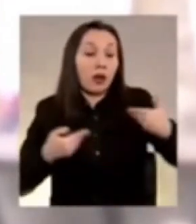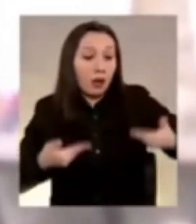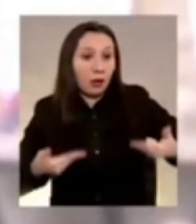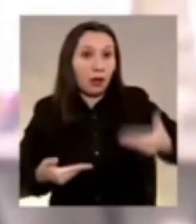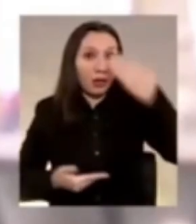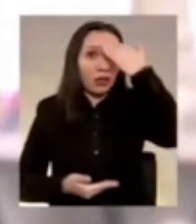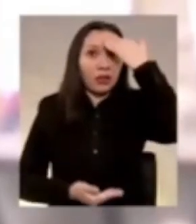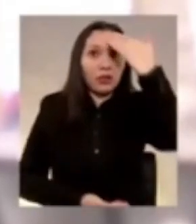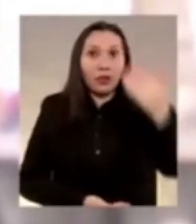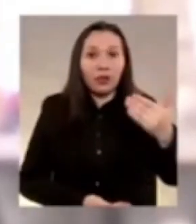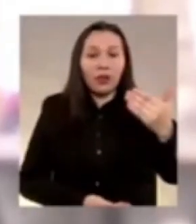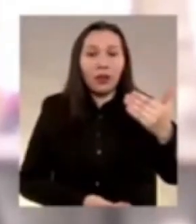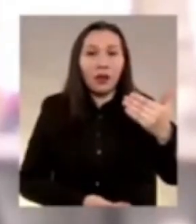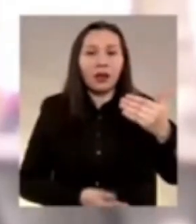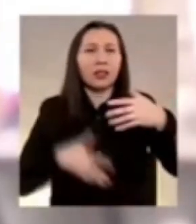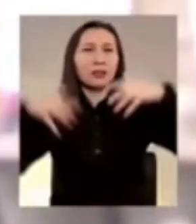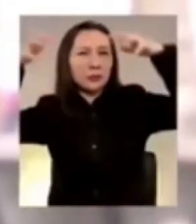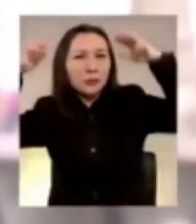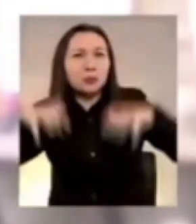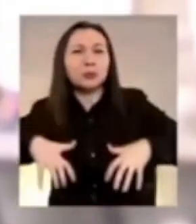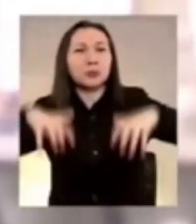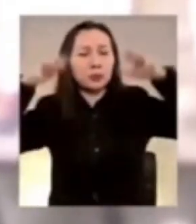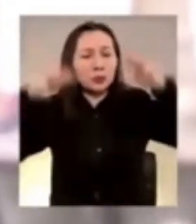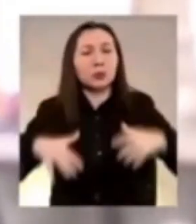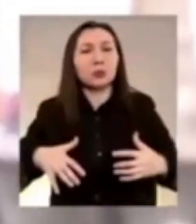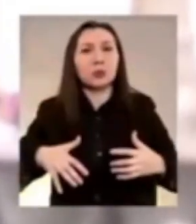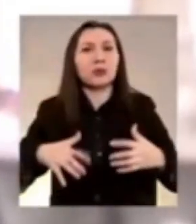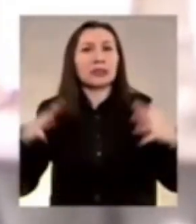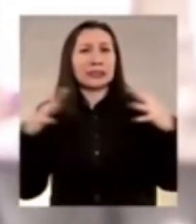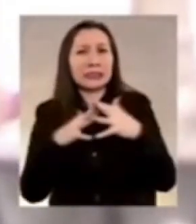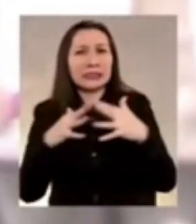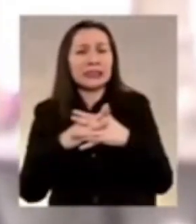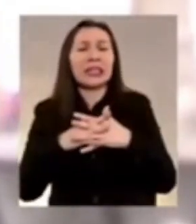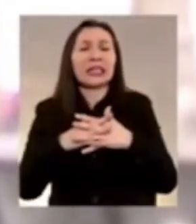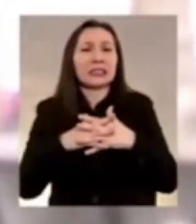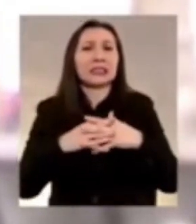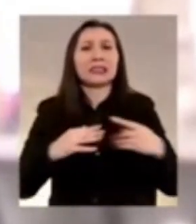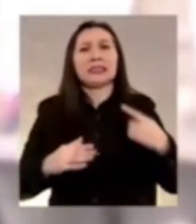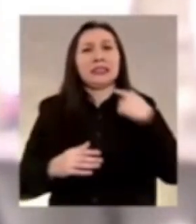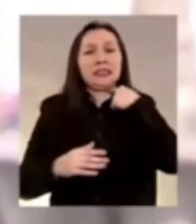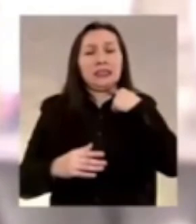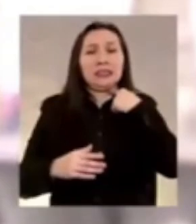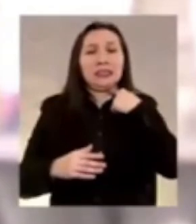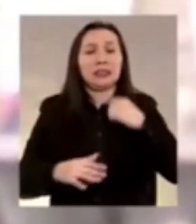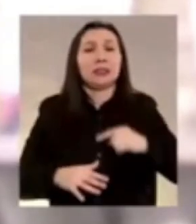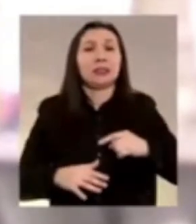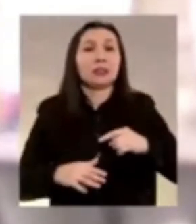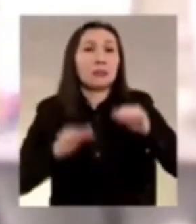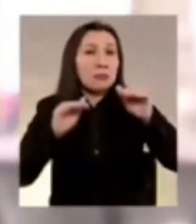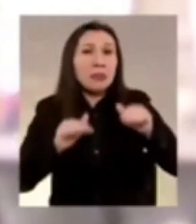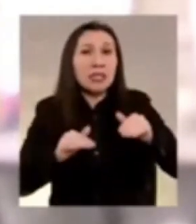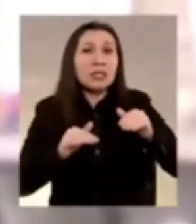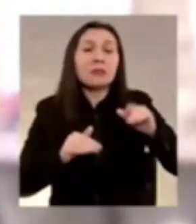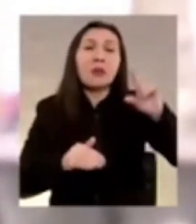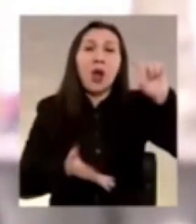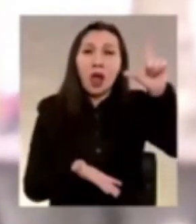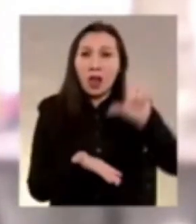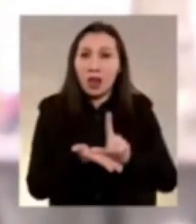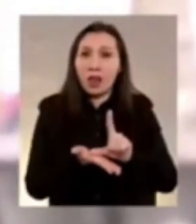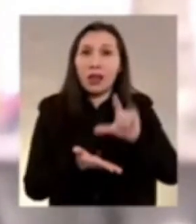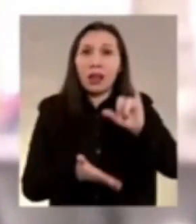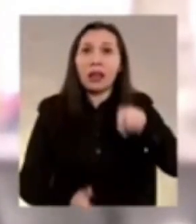días la lluvia golpea a Chillán y los efectos de la misma Alicantén.